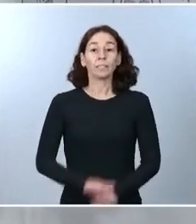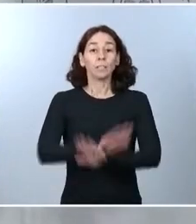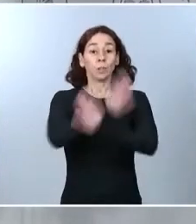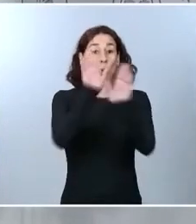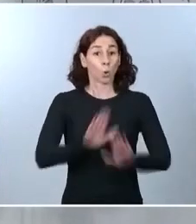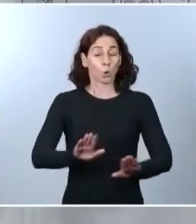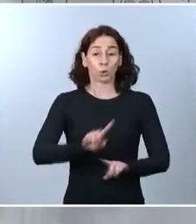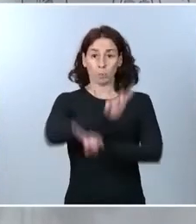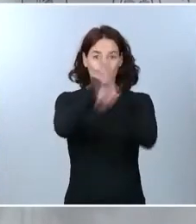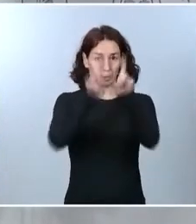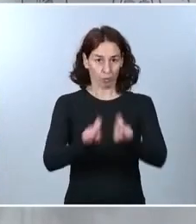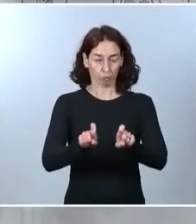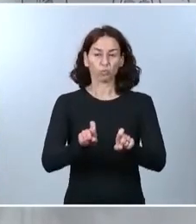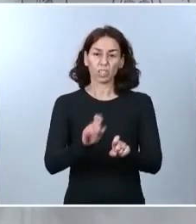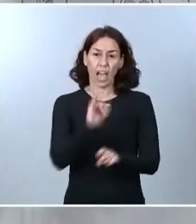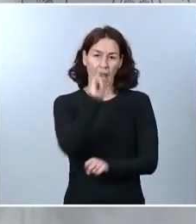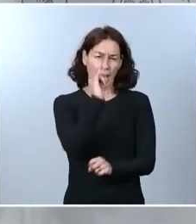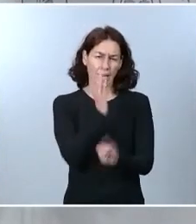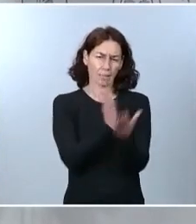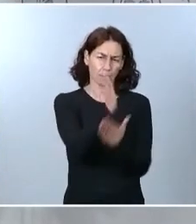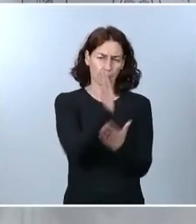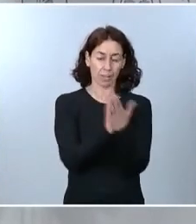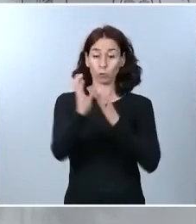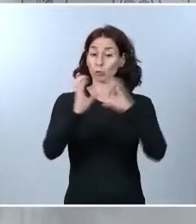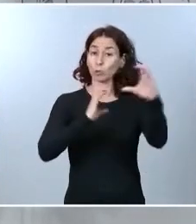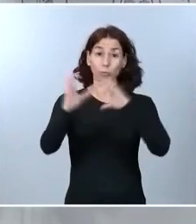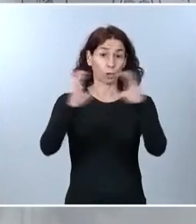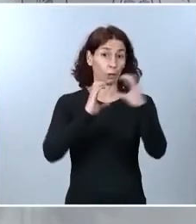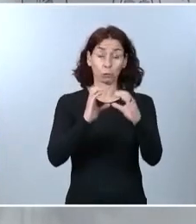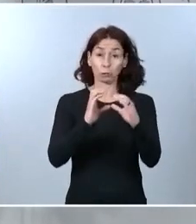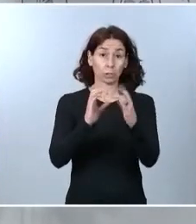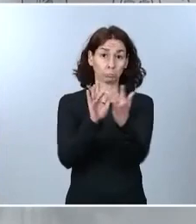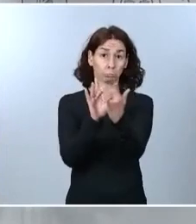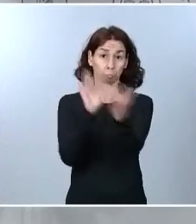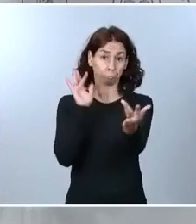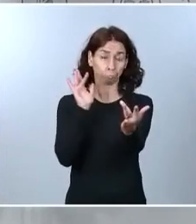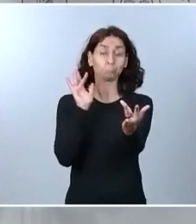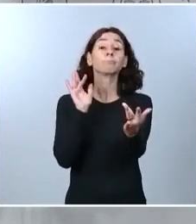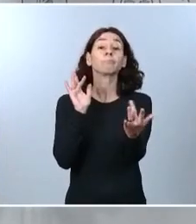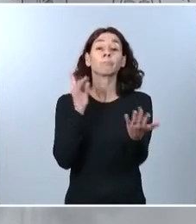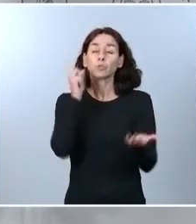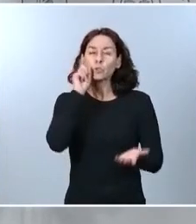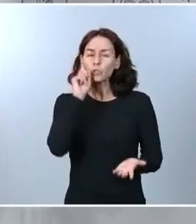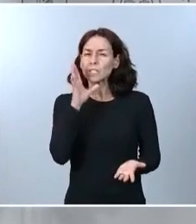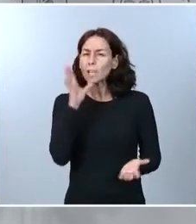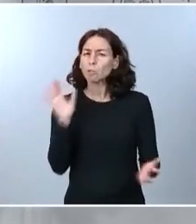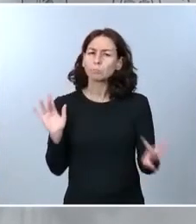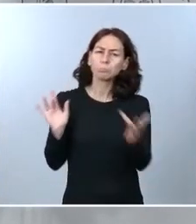Hay muchos que están comunicando, no sé si era posible comunicar con Europa Press, Ana Fernández Vila,